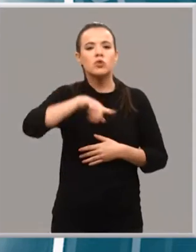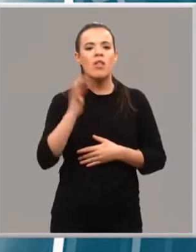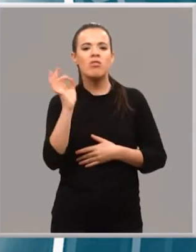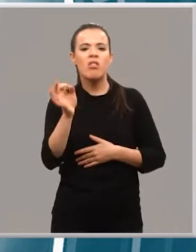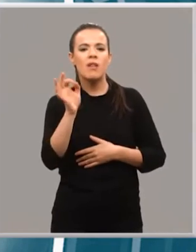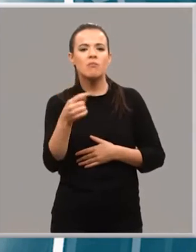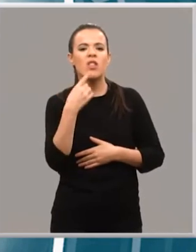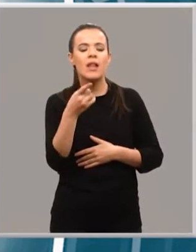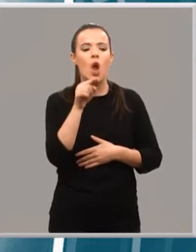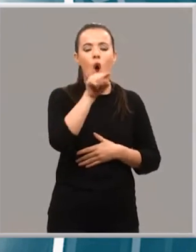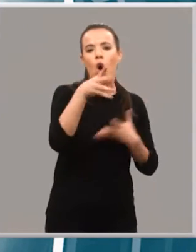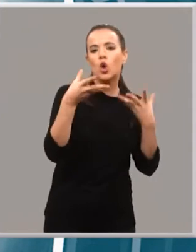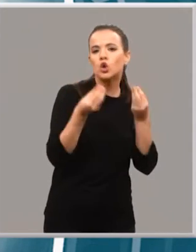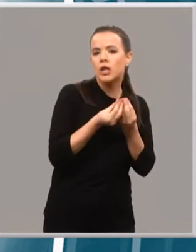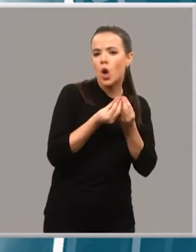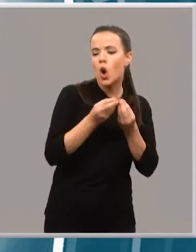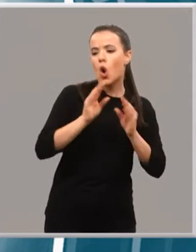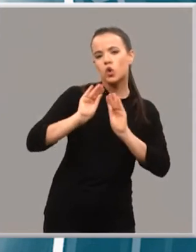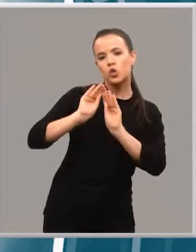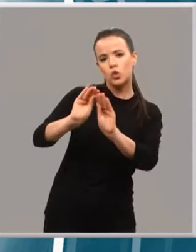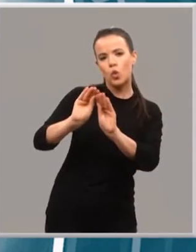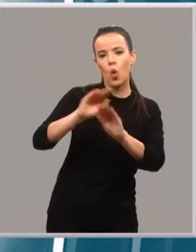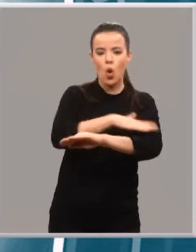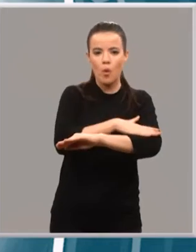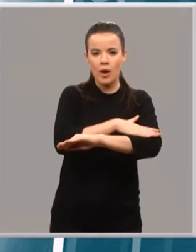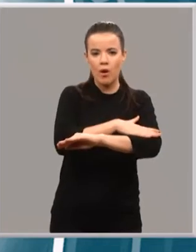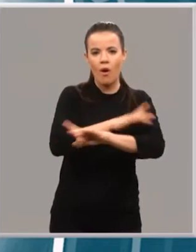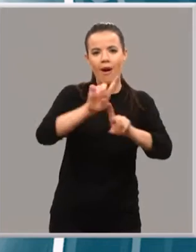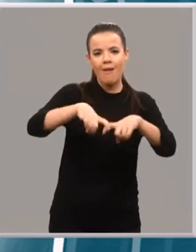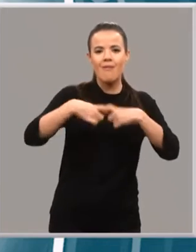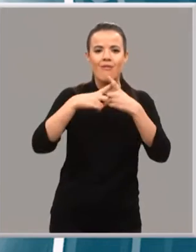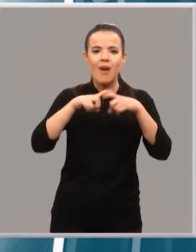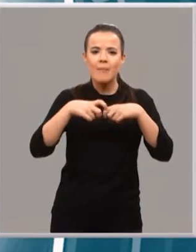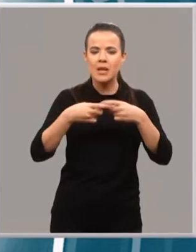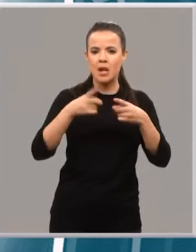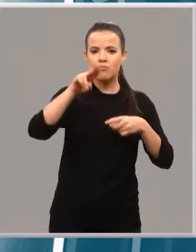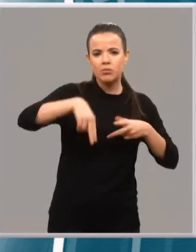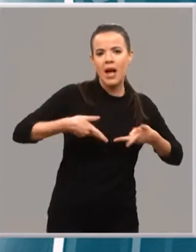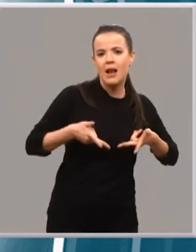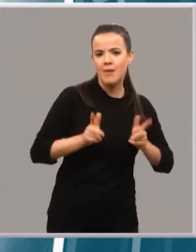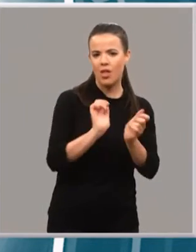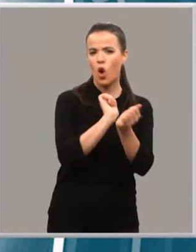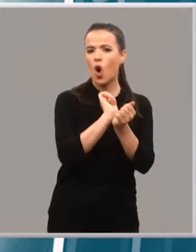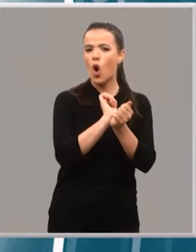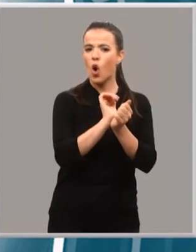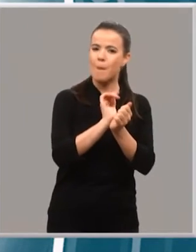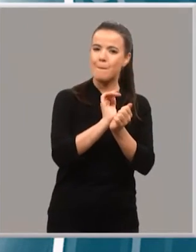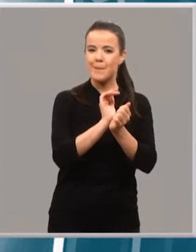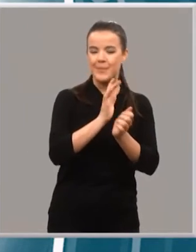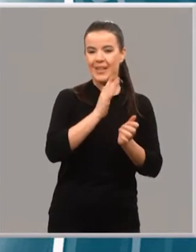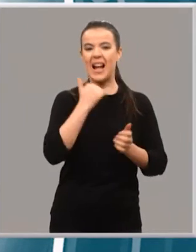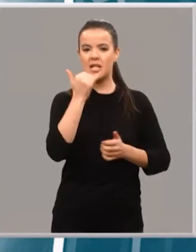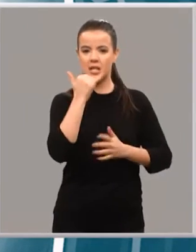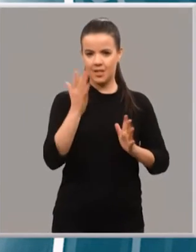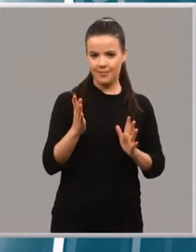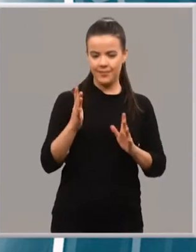que con usted y con su gobierno las familias están en libertad condicionada. Una cuestión más. Escenario